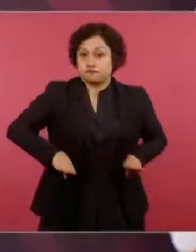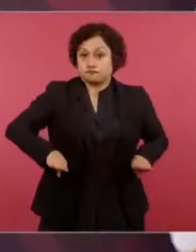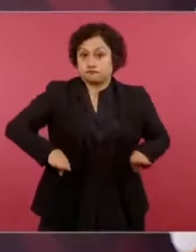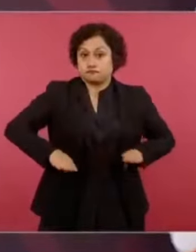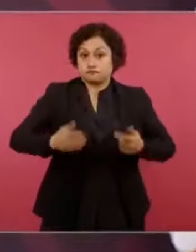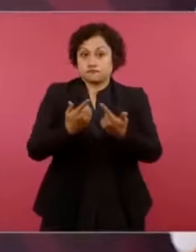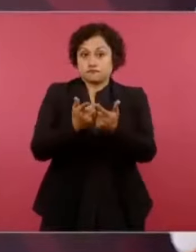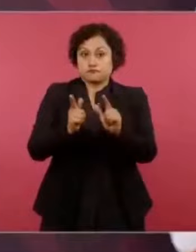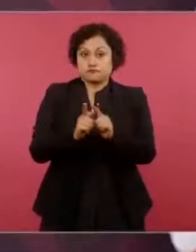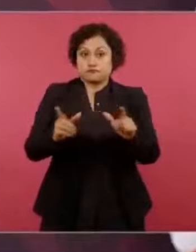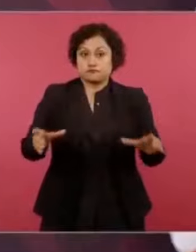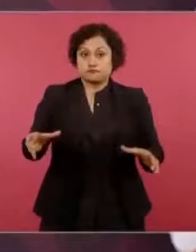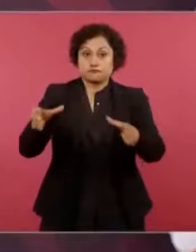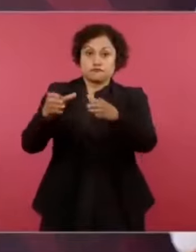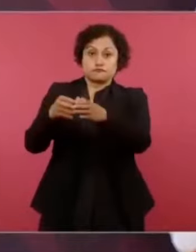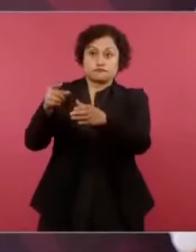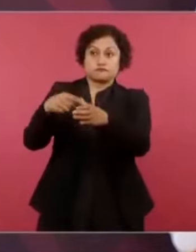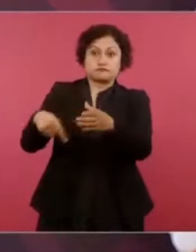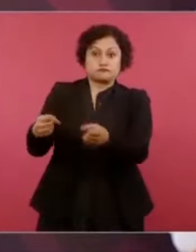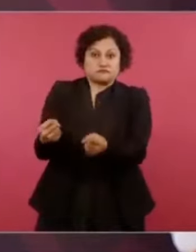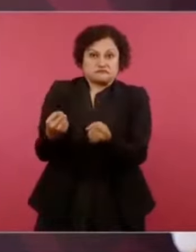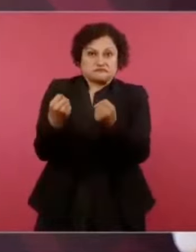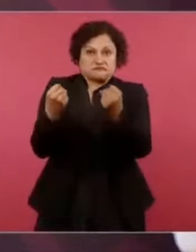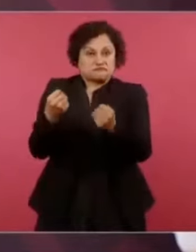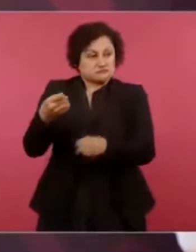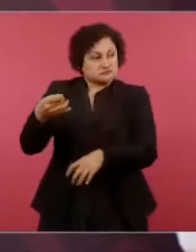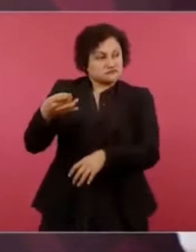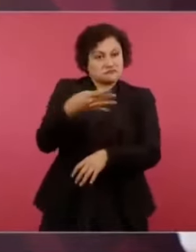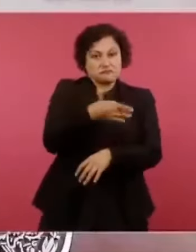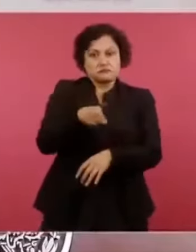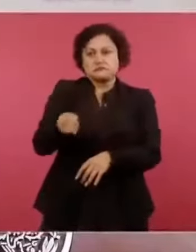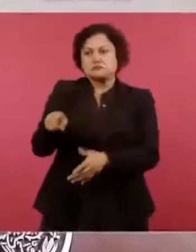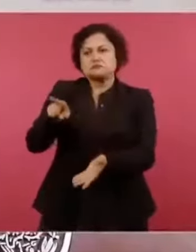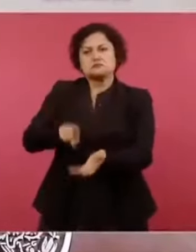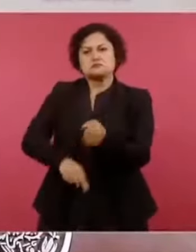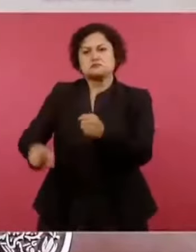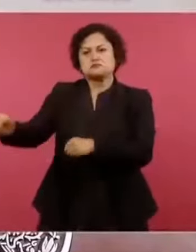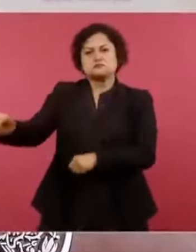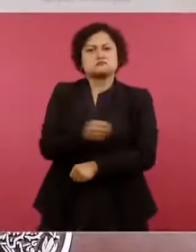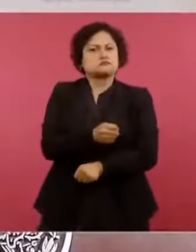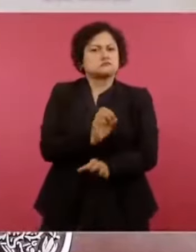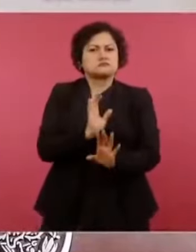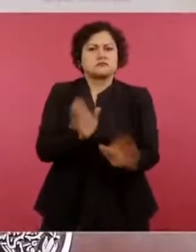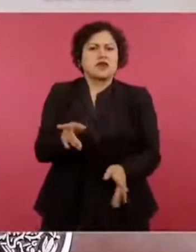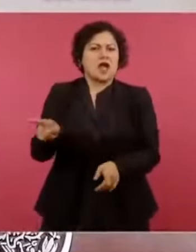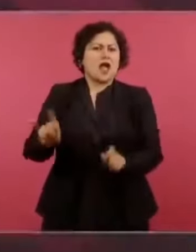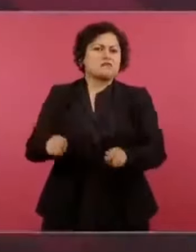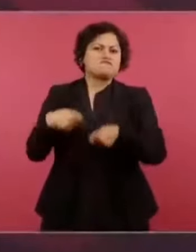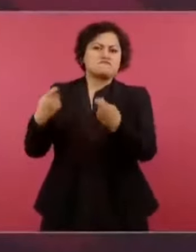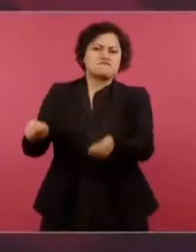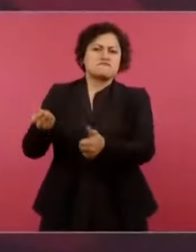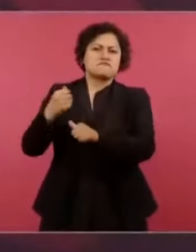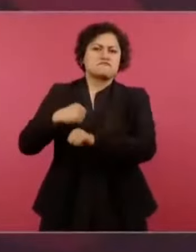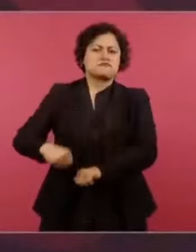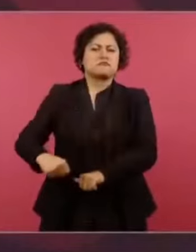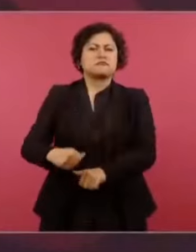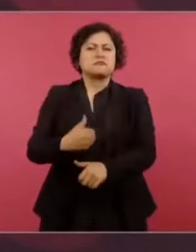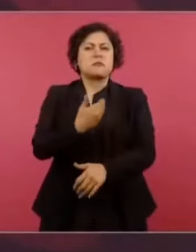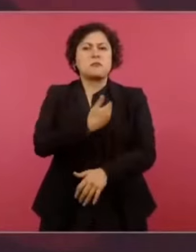era el presidente, el apenas